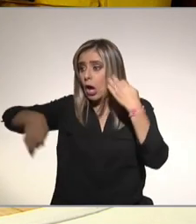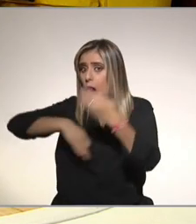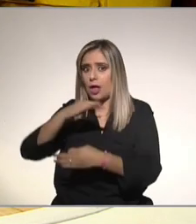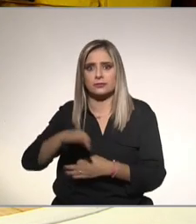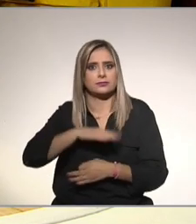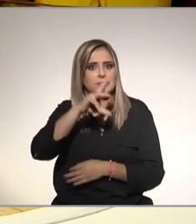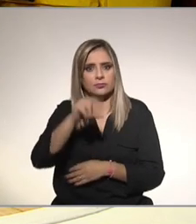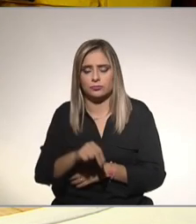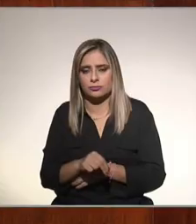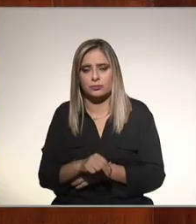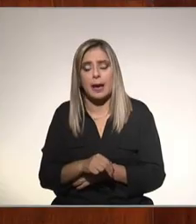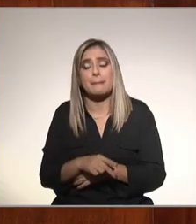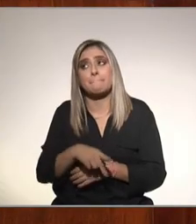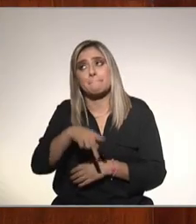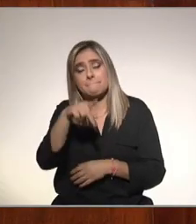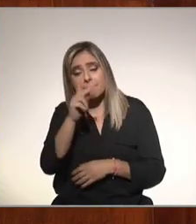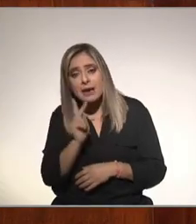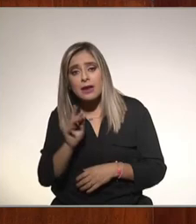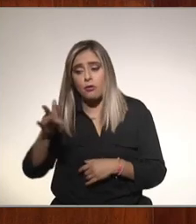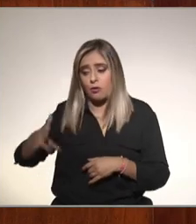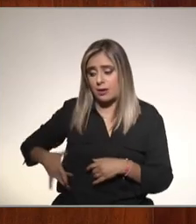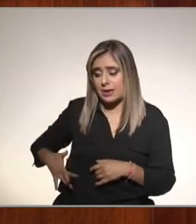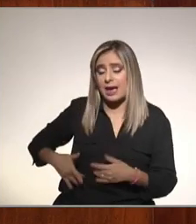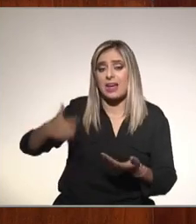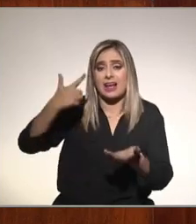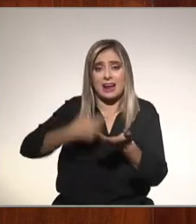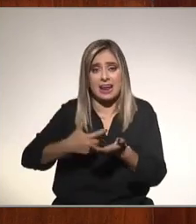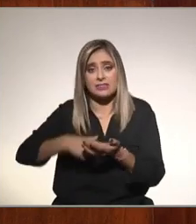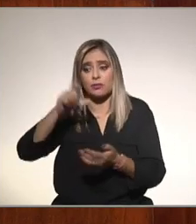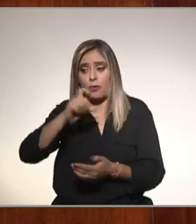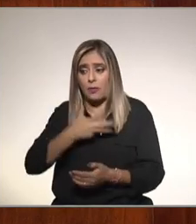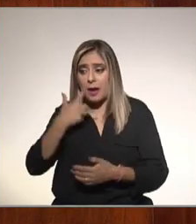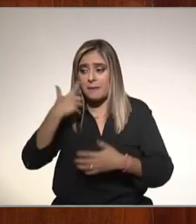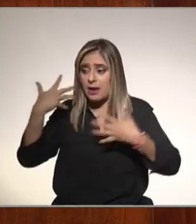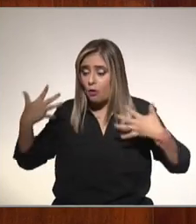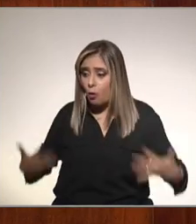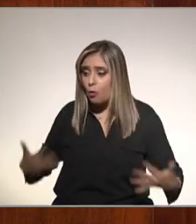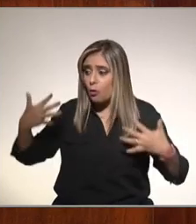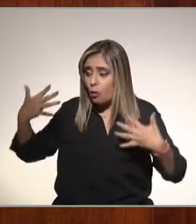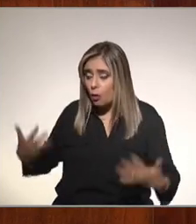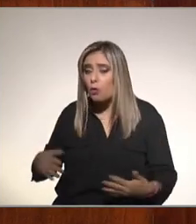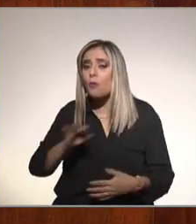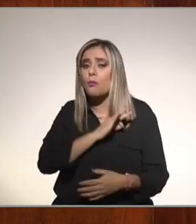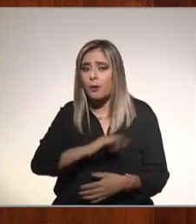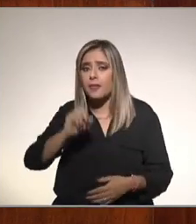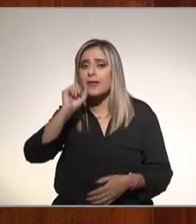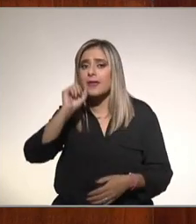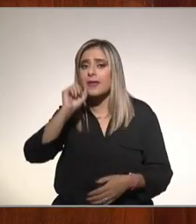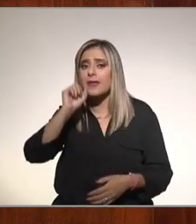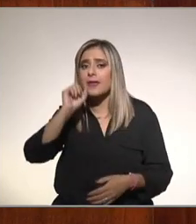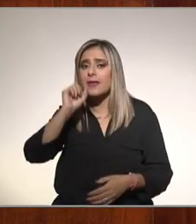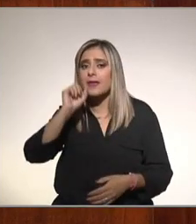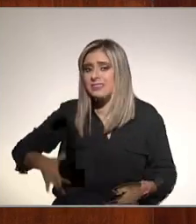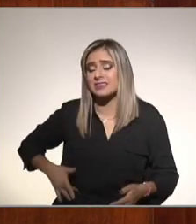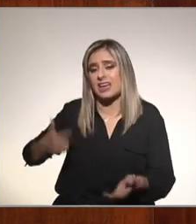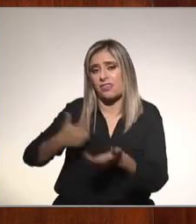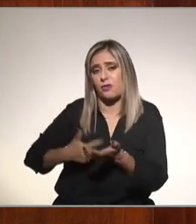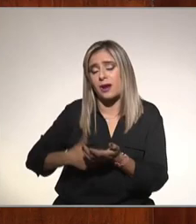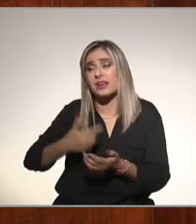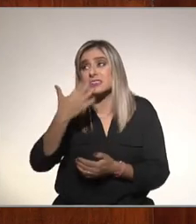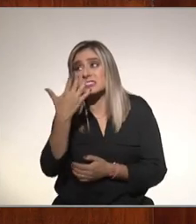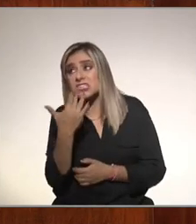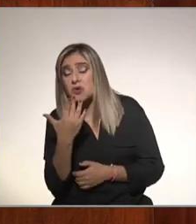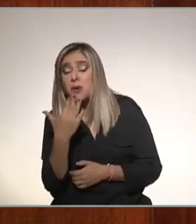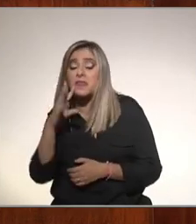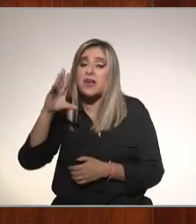aunque la posibilidad de tener hígado graso cuando hay sobrepeso obesidad es alta puede ir desde un 50 y